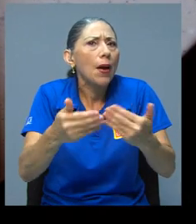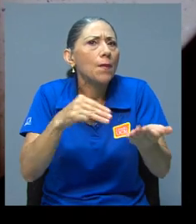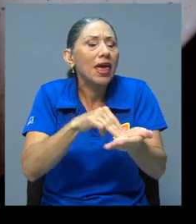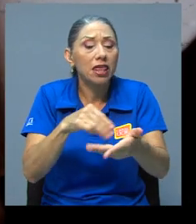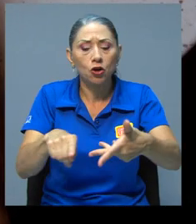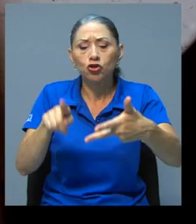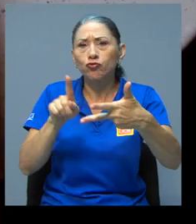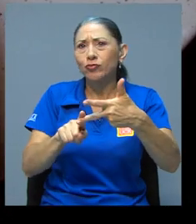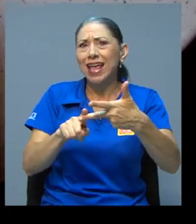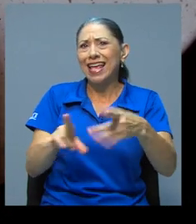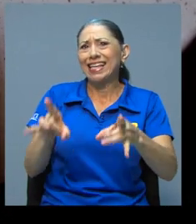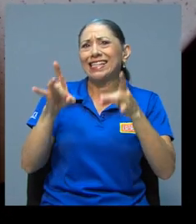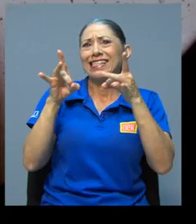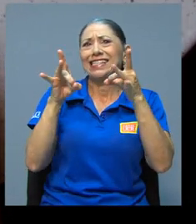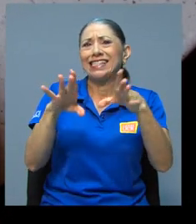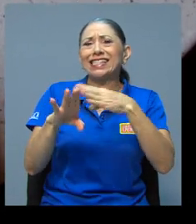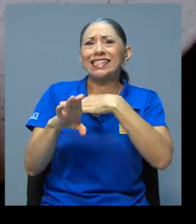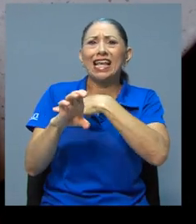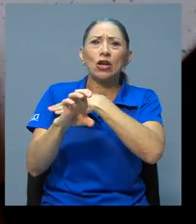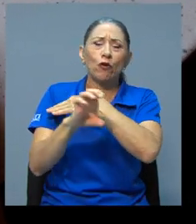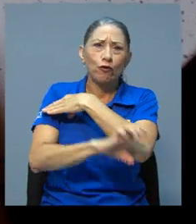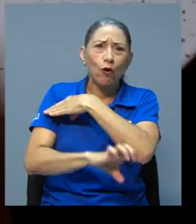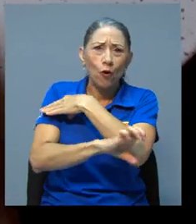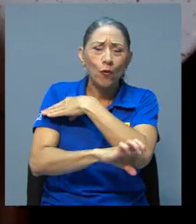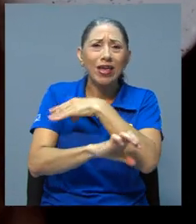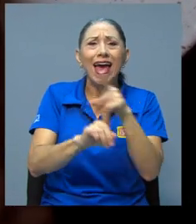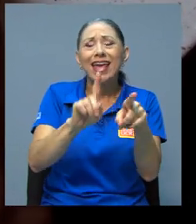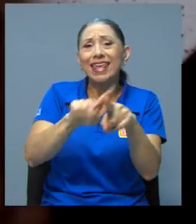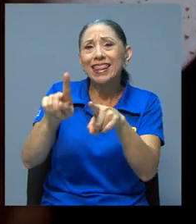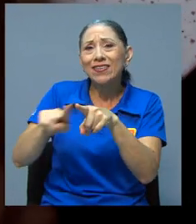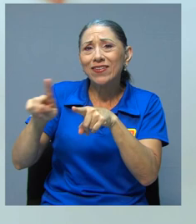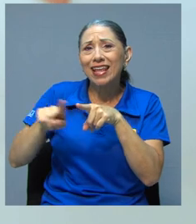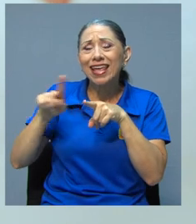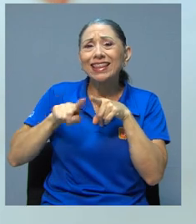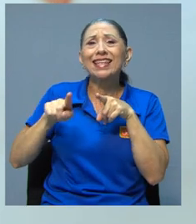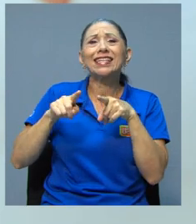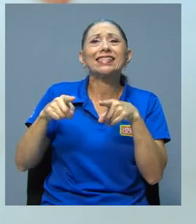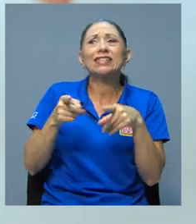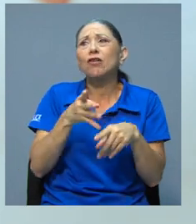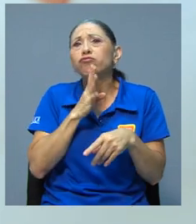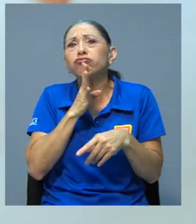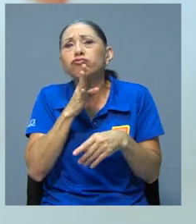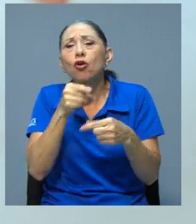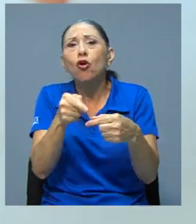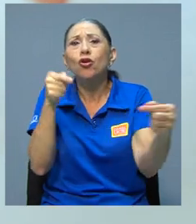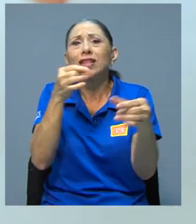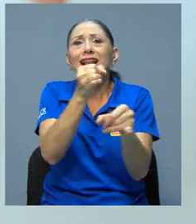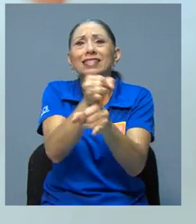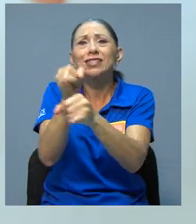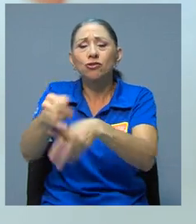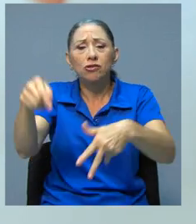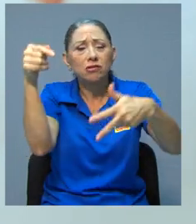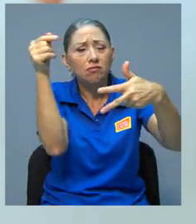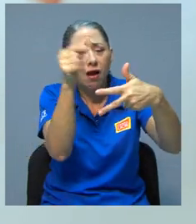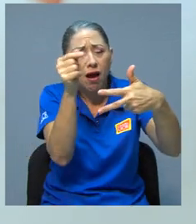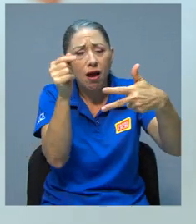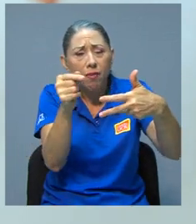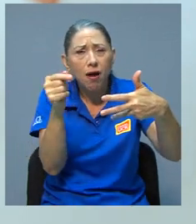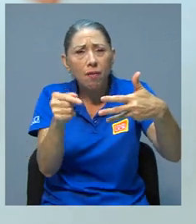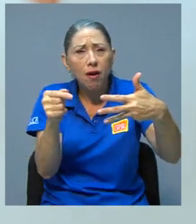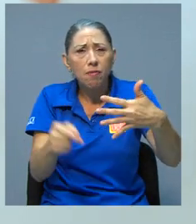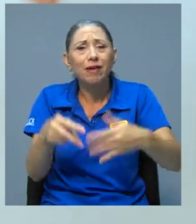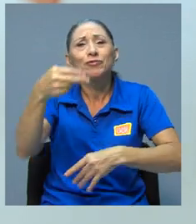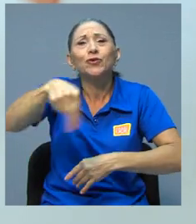xenofobia y discursos en contra de las instituciones. Todo esto forma parte de un cóctel de